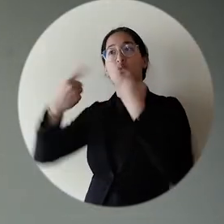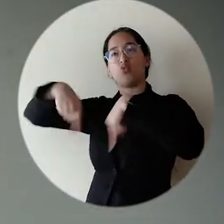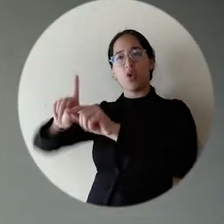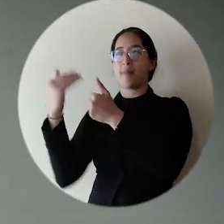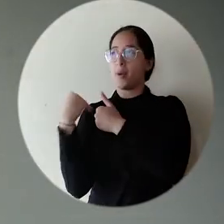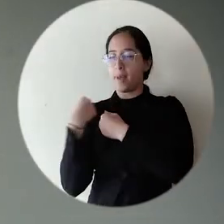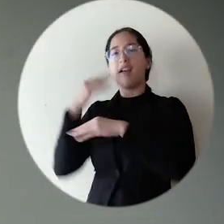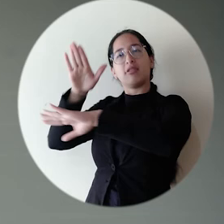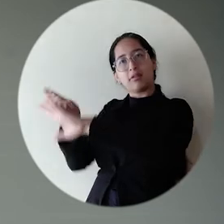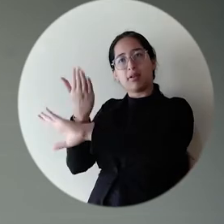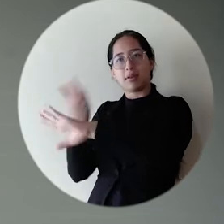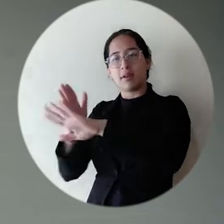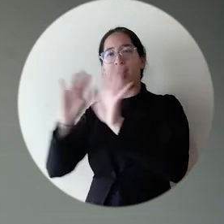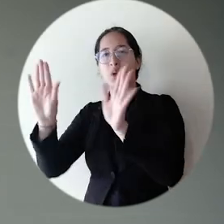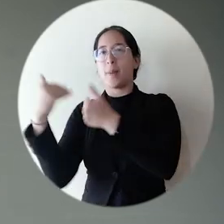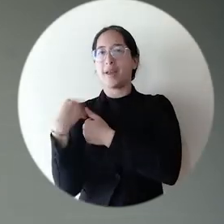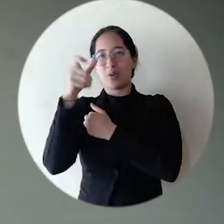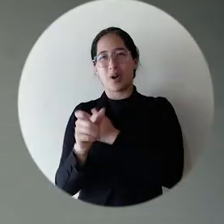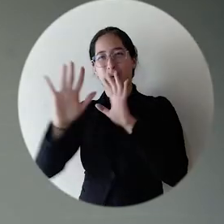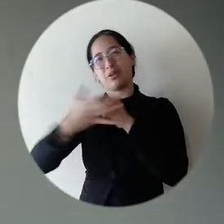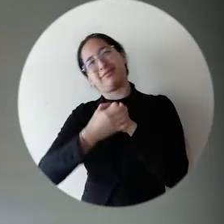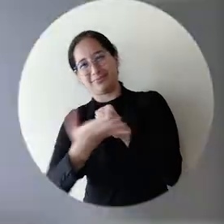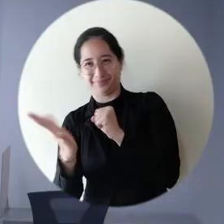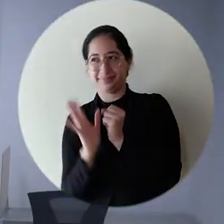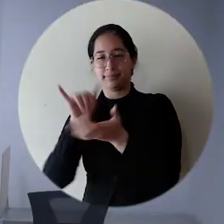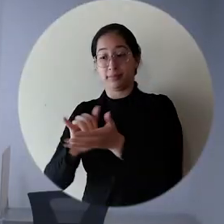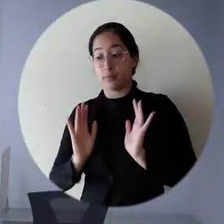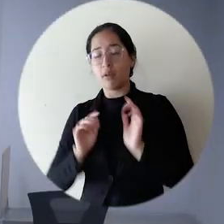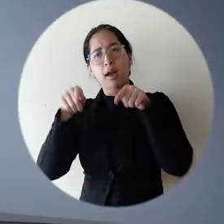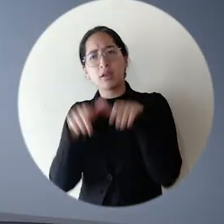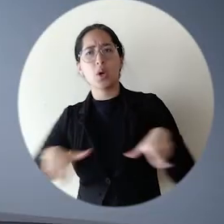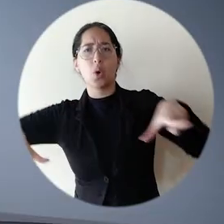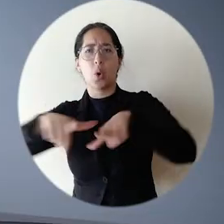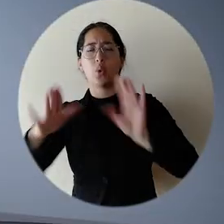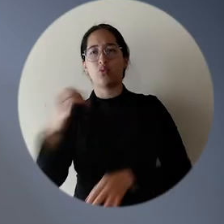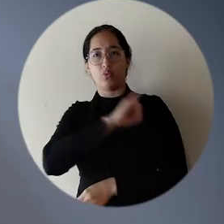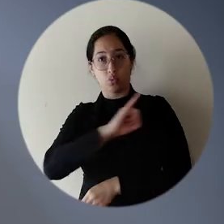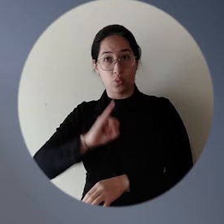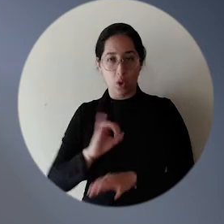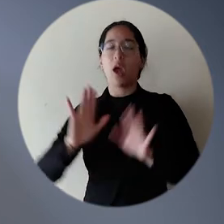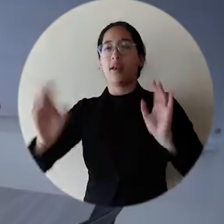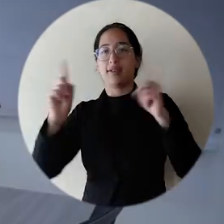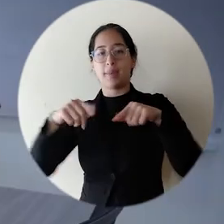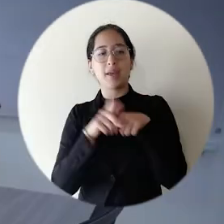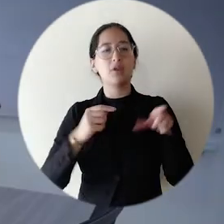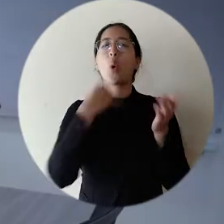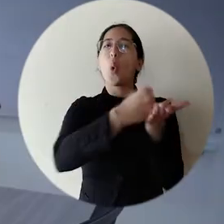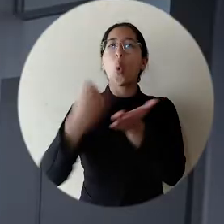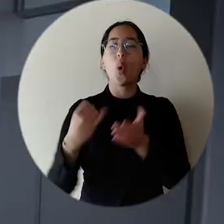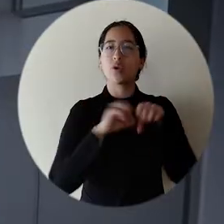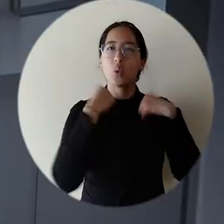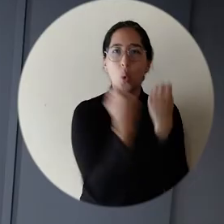estudiantil para la iniciativa de liderazgo en la universidad. En este espacio contamos con zonas de trabajo individual, una sala de